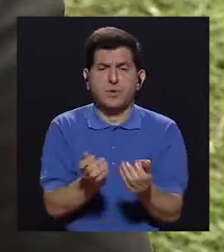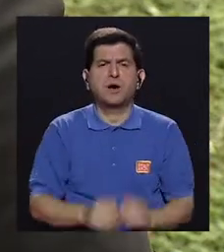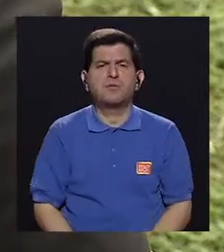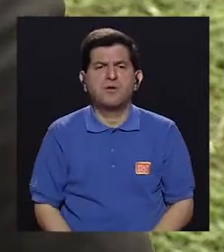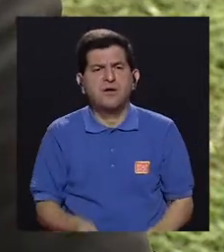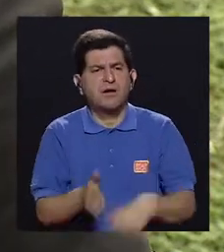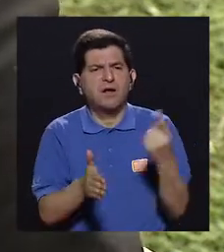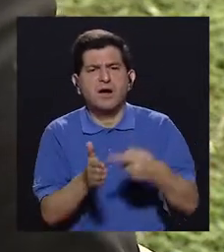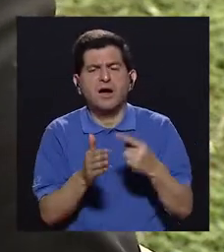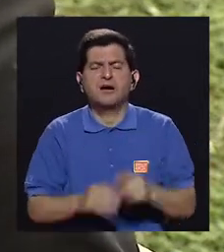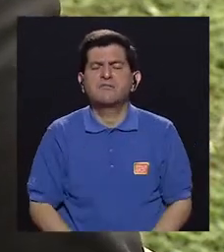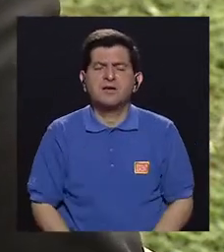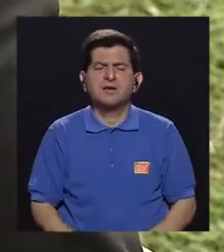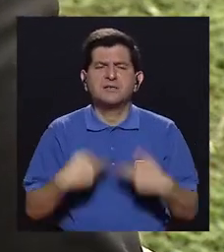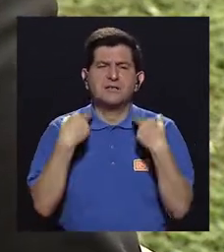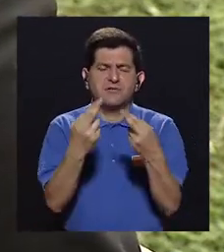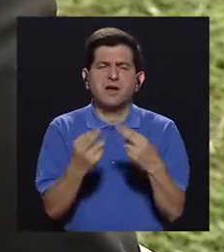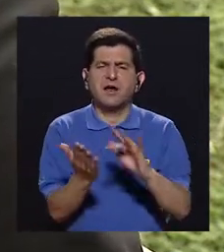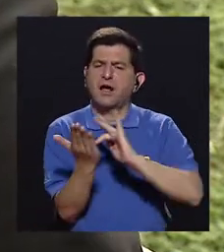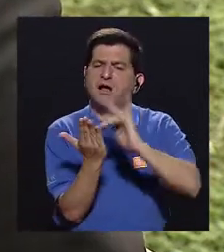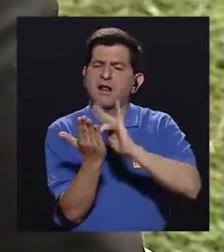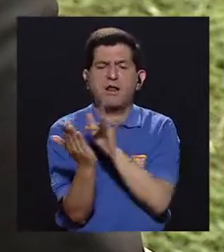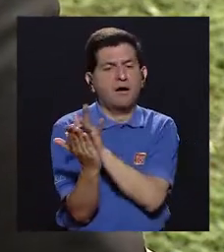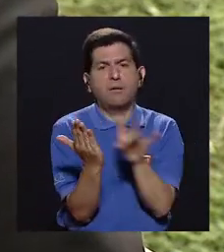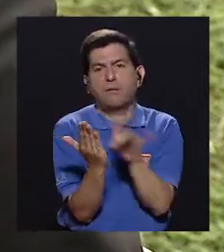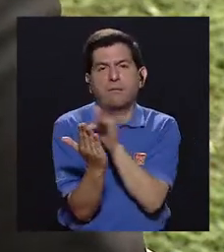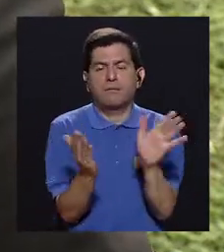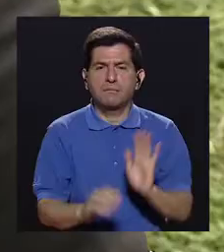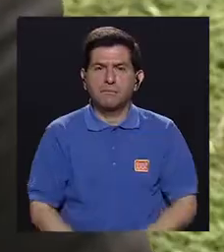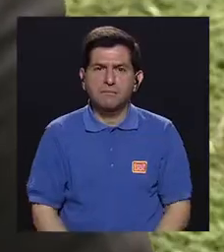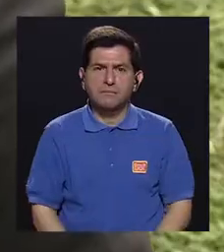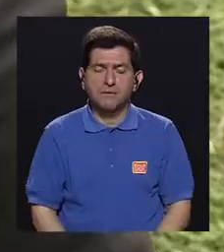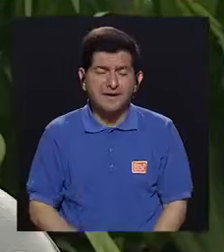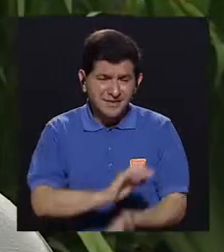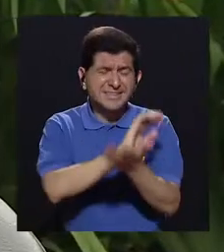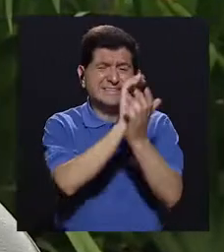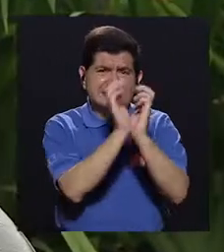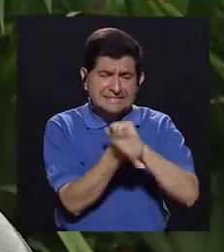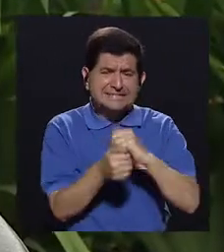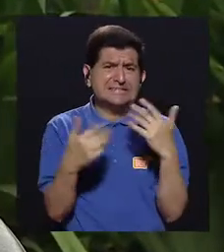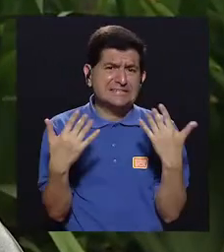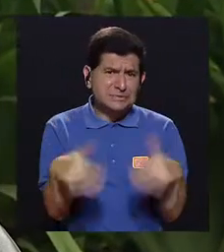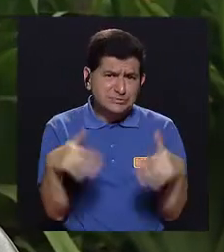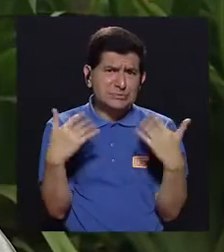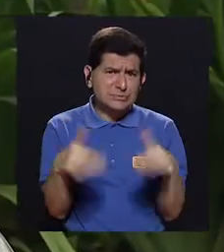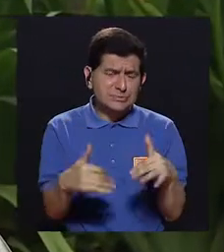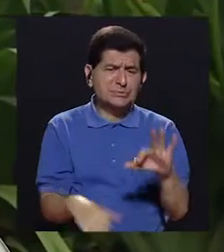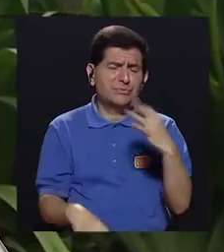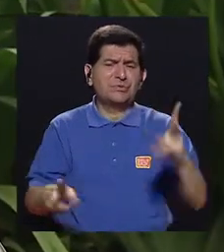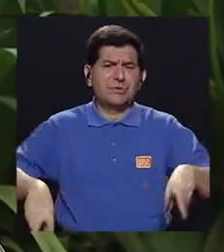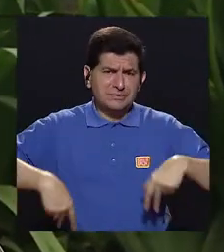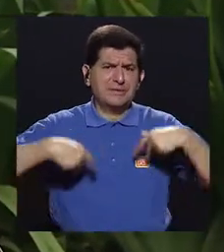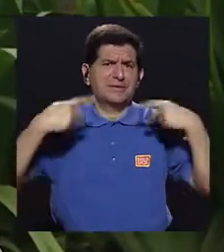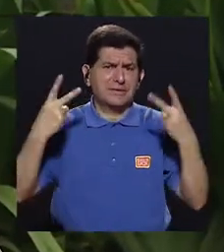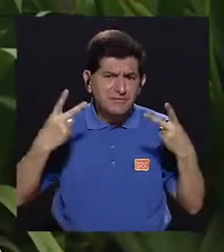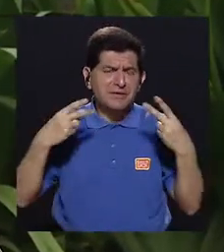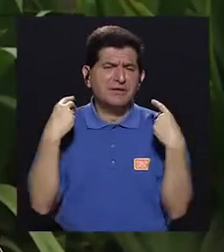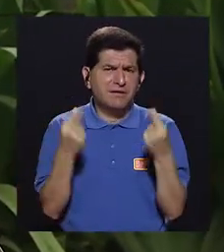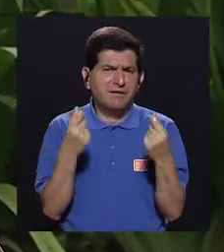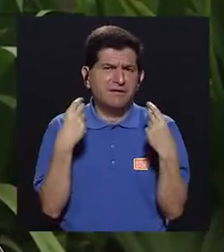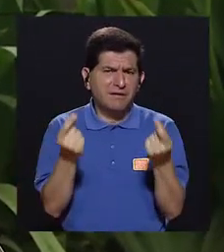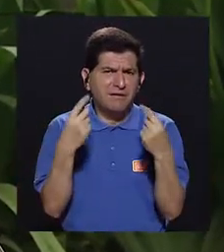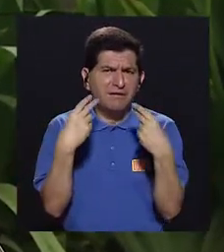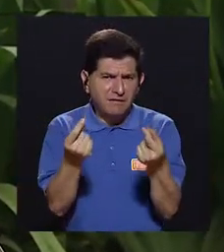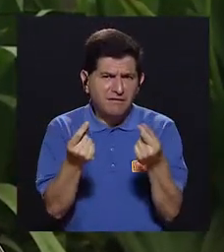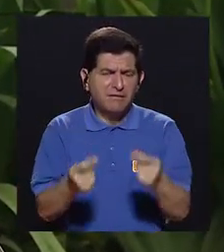veces los regalos es una tablet o un celular. Es que definitivamente ha cambiado tanto los estilos de vida. Y tan rápido.